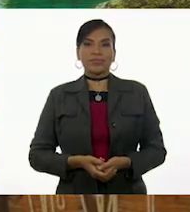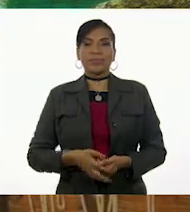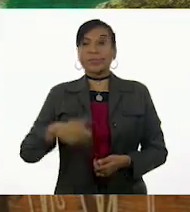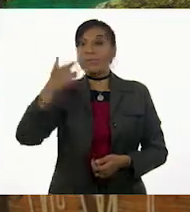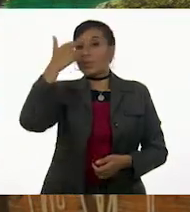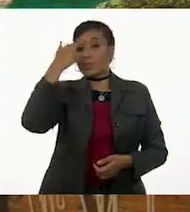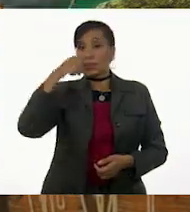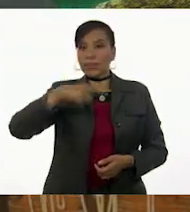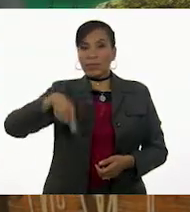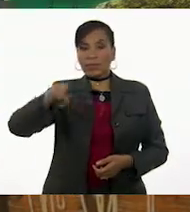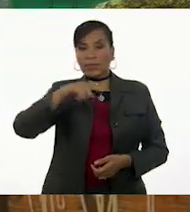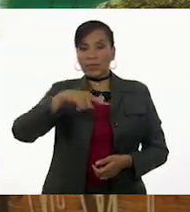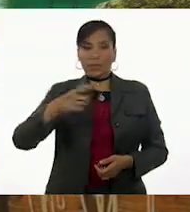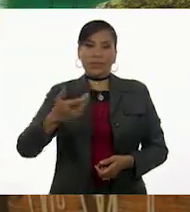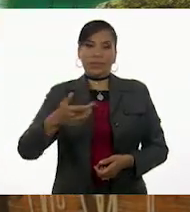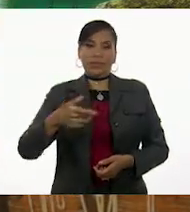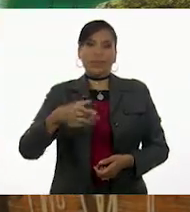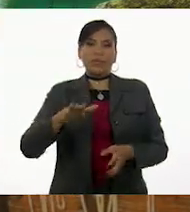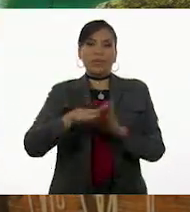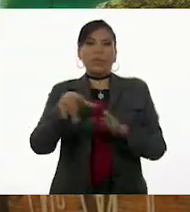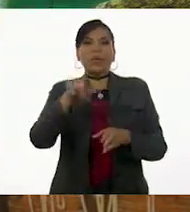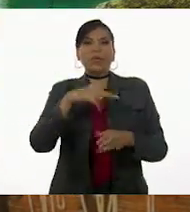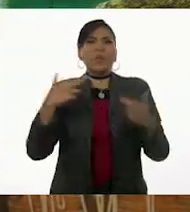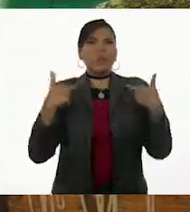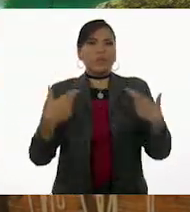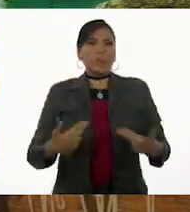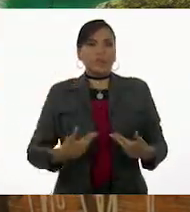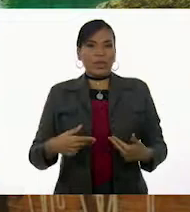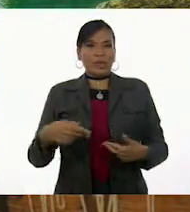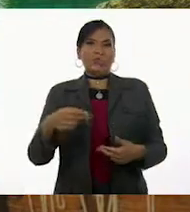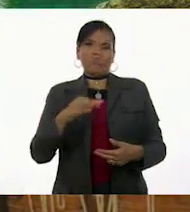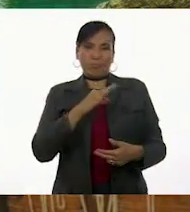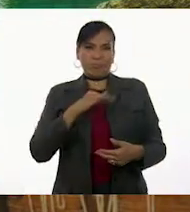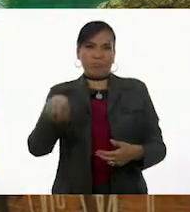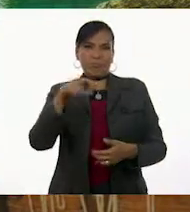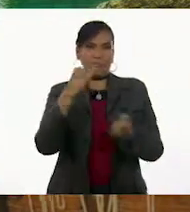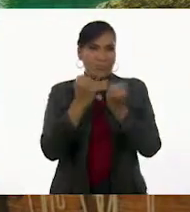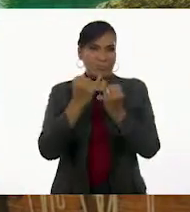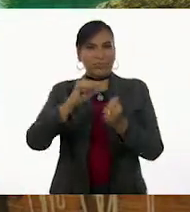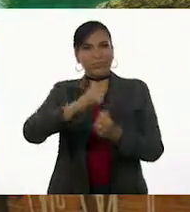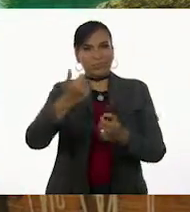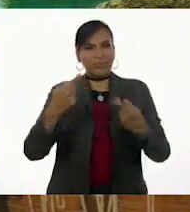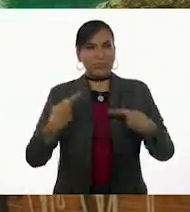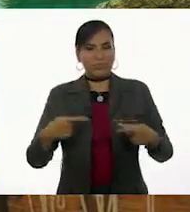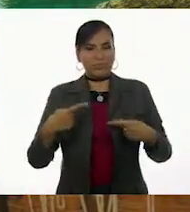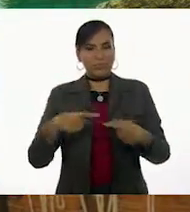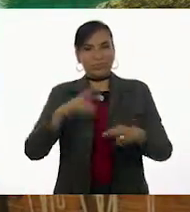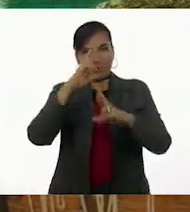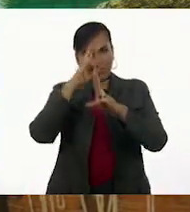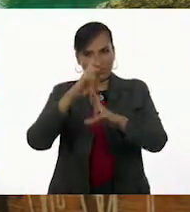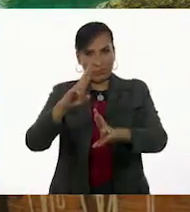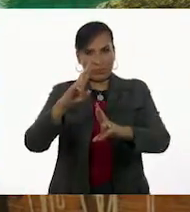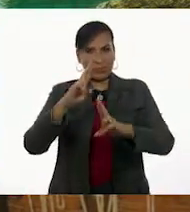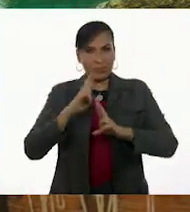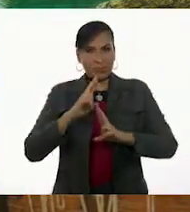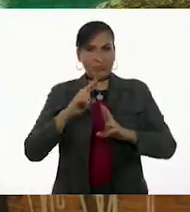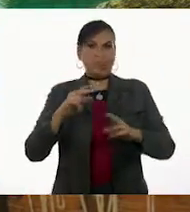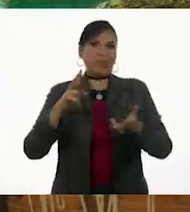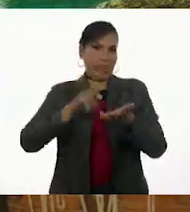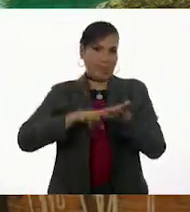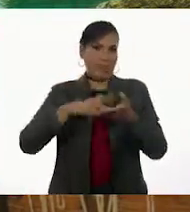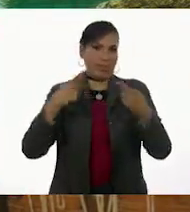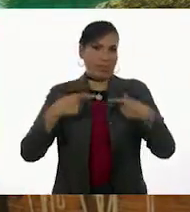Recuerden que somos parte de la raza humana y merecemos, al igual que todos, ser respetados en nuestra